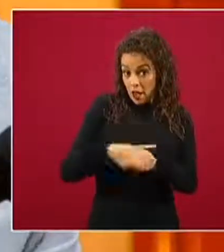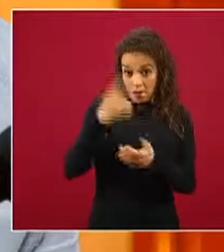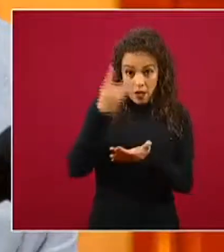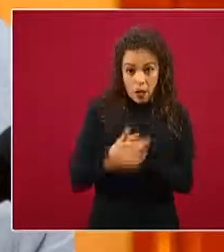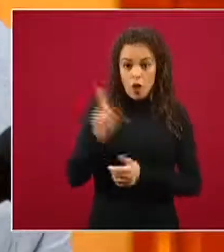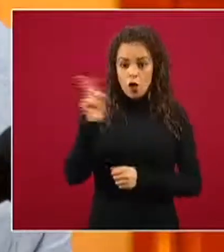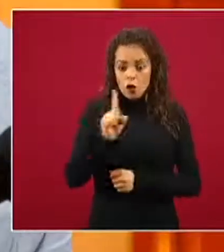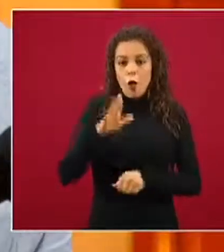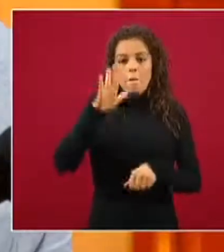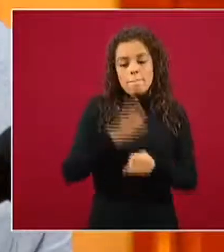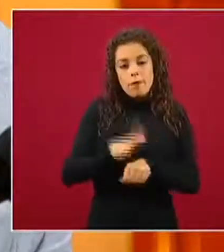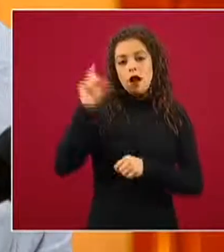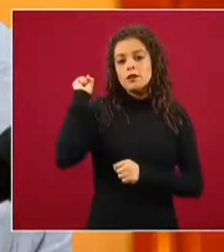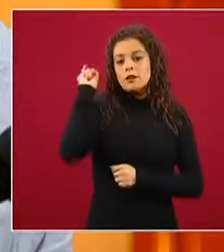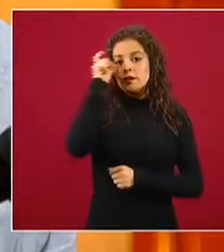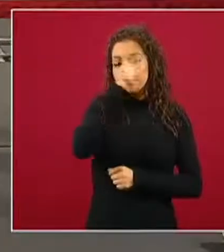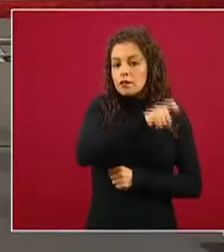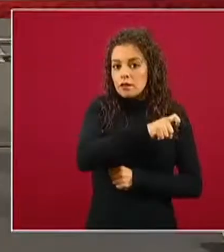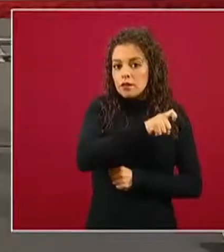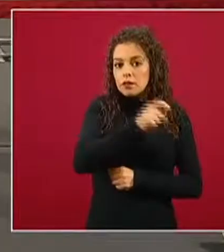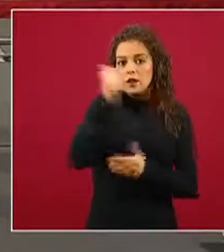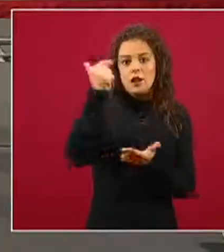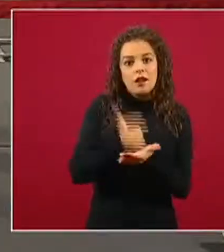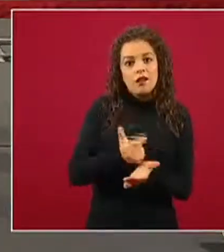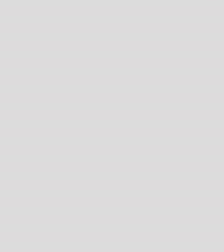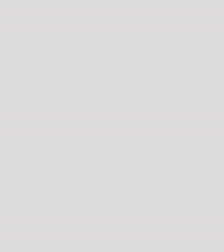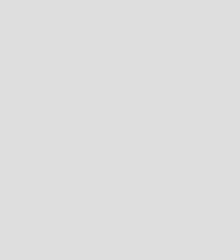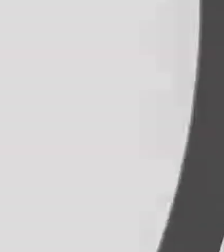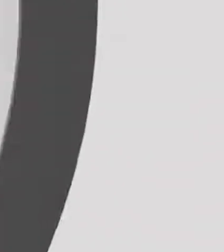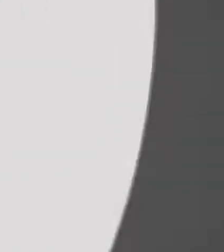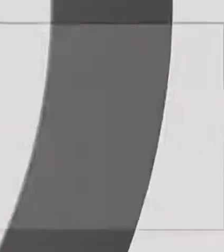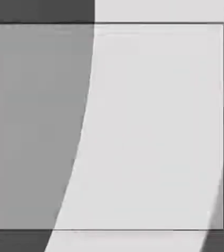las formas complicadas de la enfermedad. Gracias. Gracias.